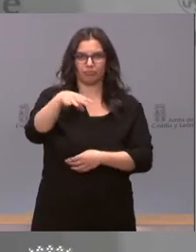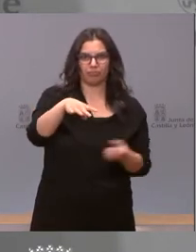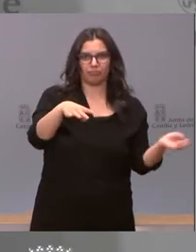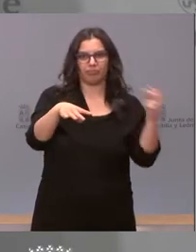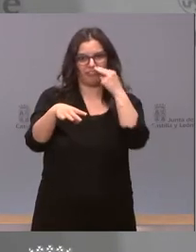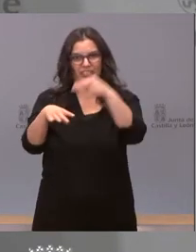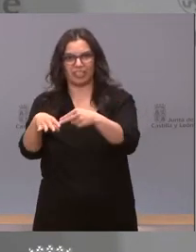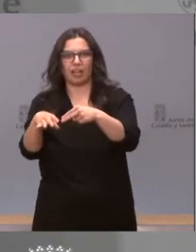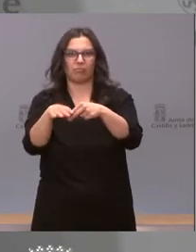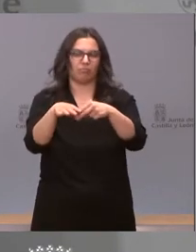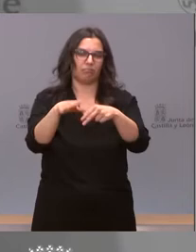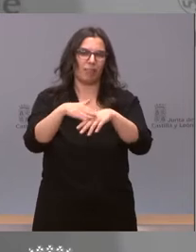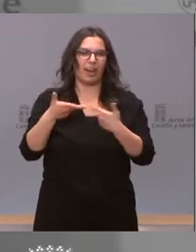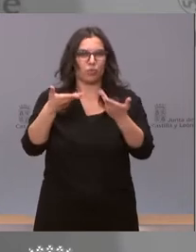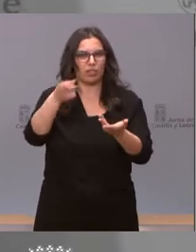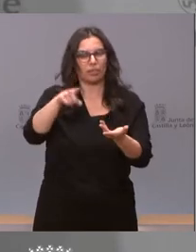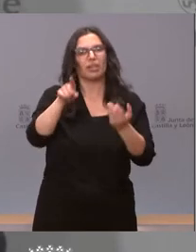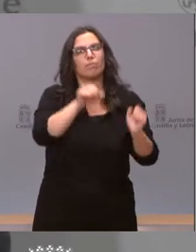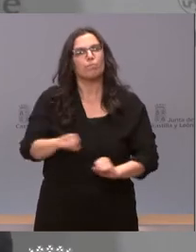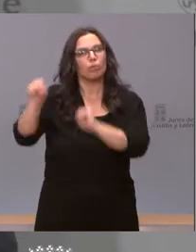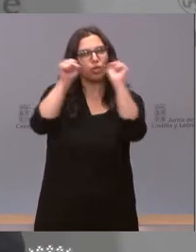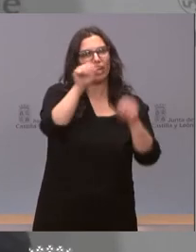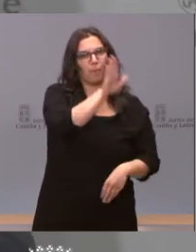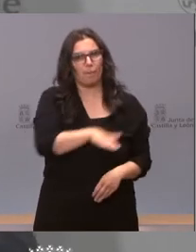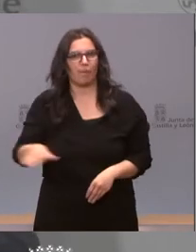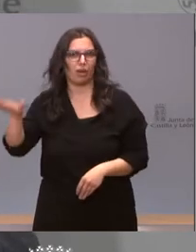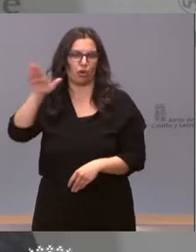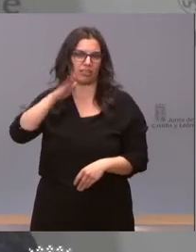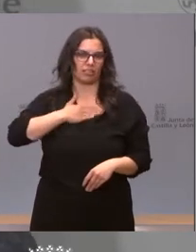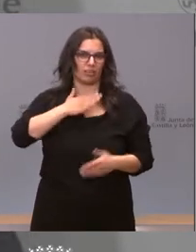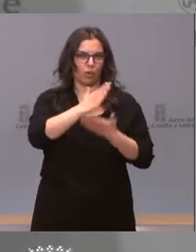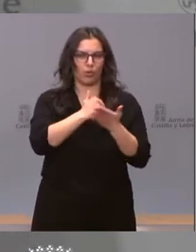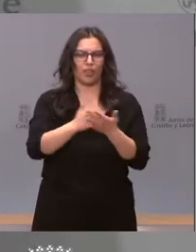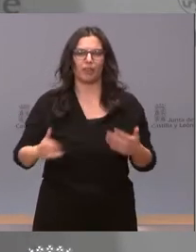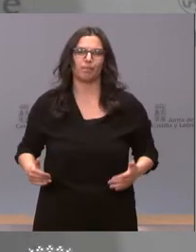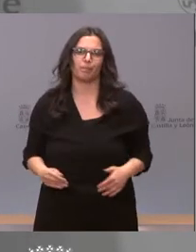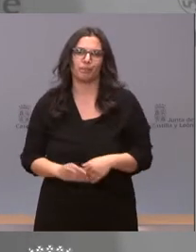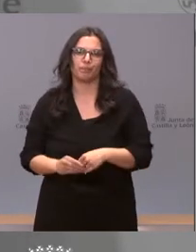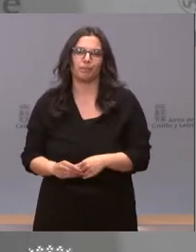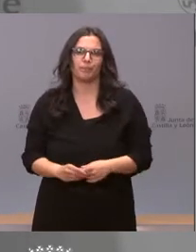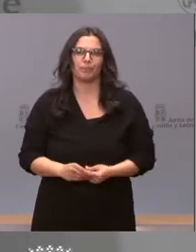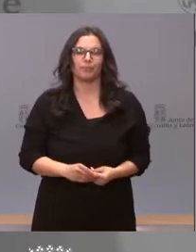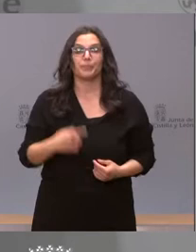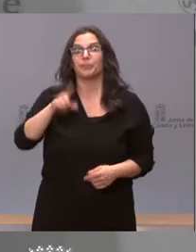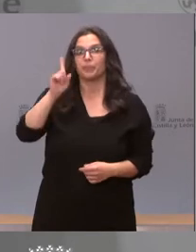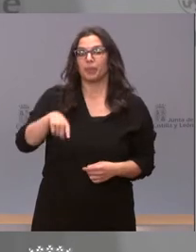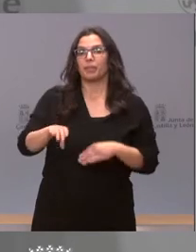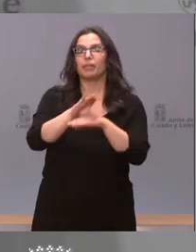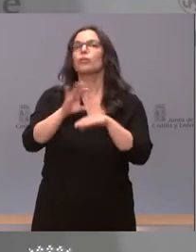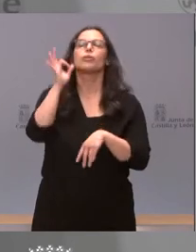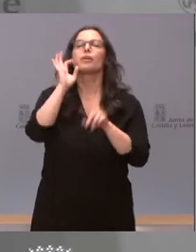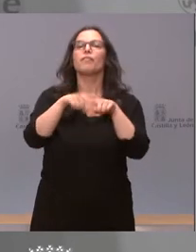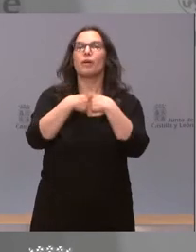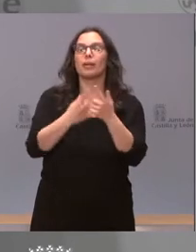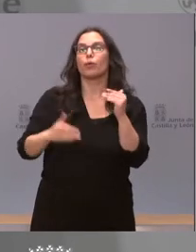manera también de ayudar y de proteger a nuestros menores en nuestra comunidad. También la Consejería de